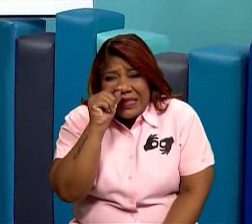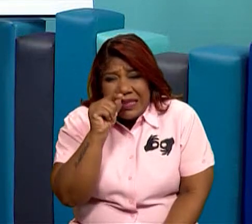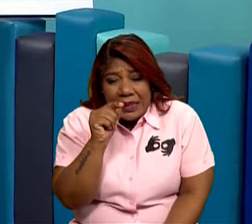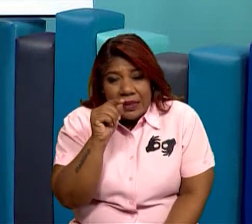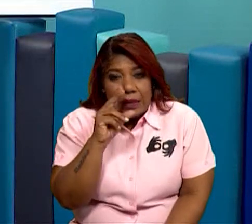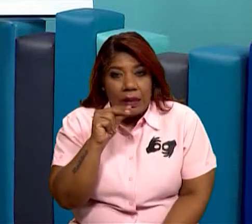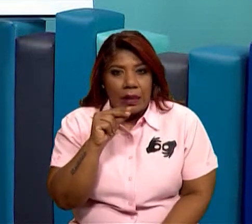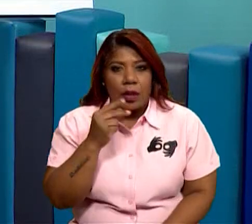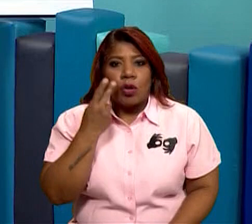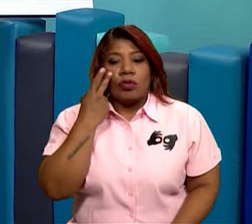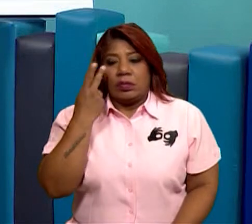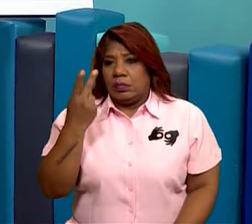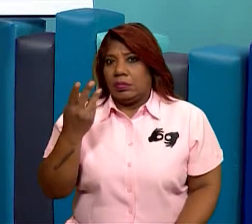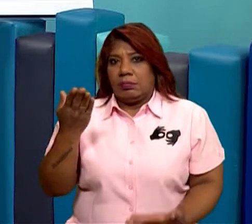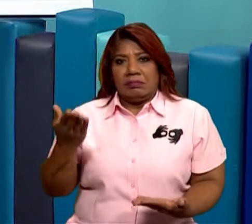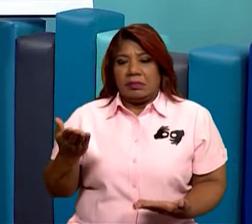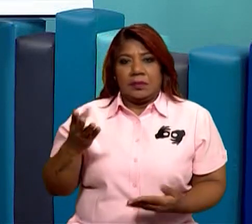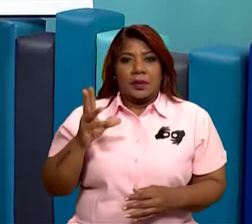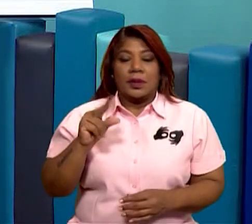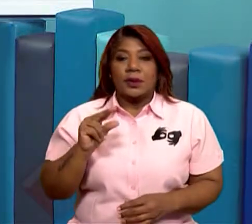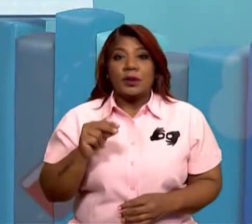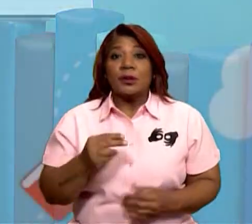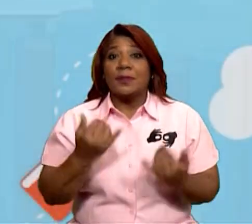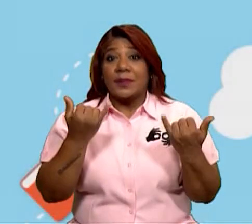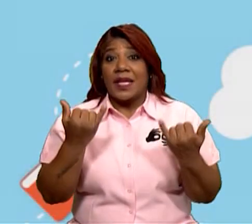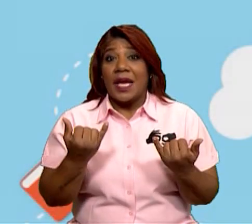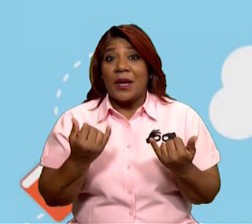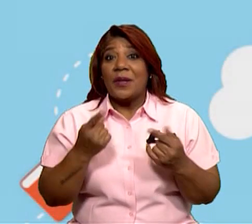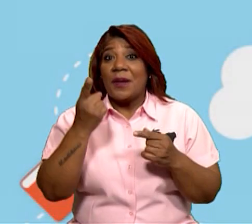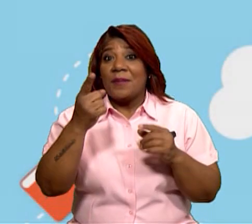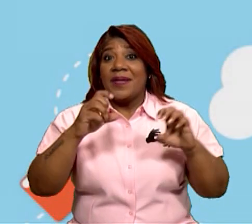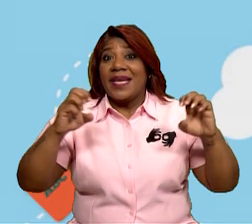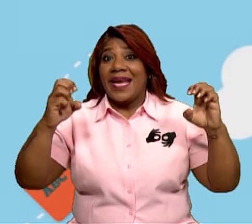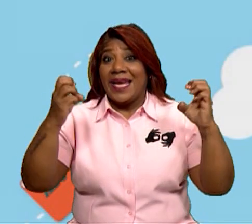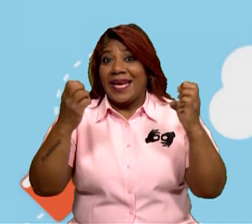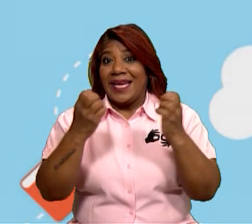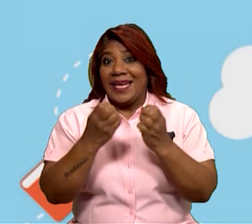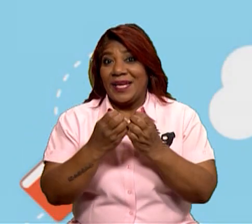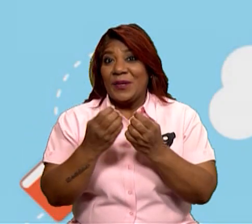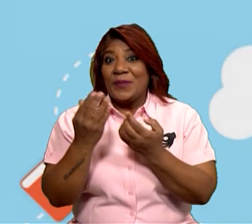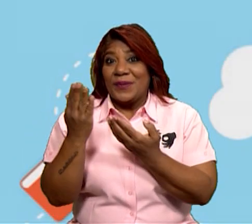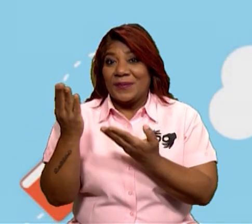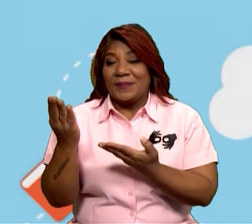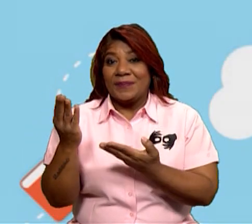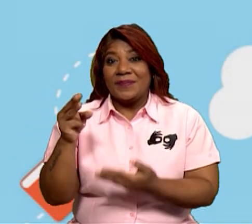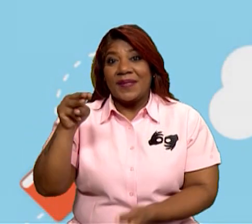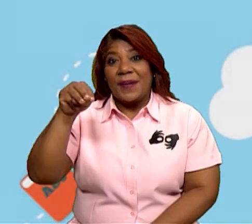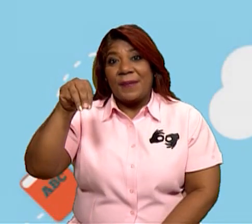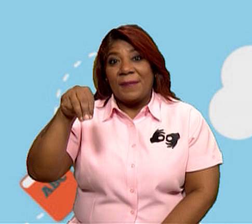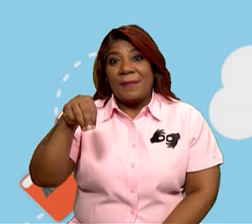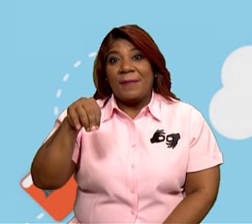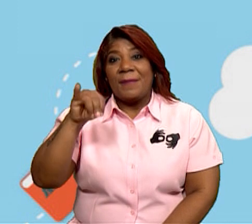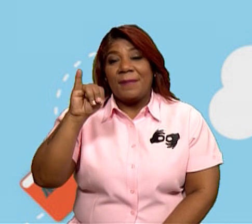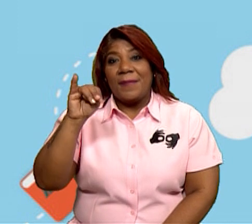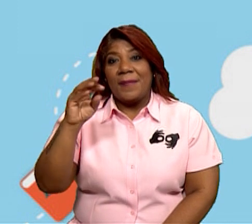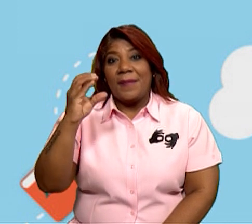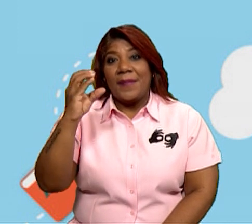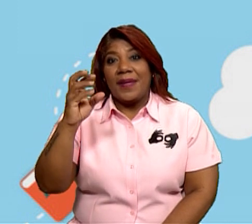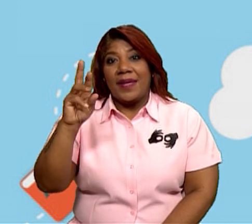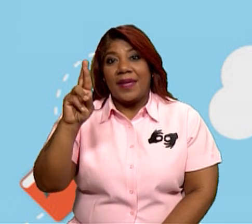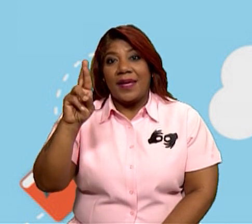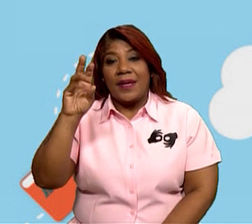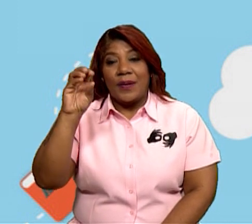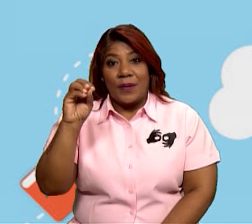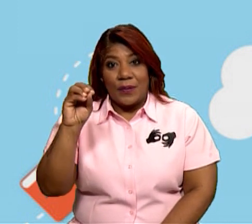Bien, de esta manera, en pantalla tenemos un microscopio, ¿ok? Ahí tenemos las partes que son